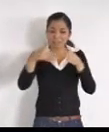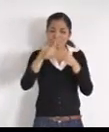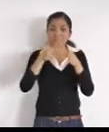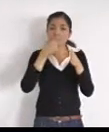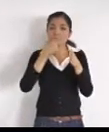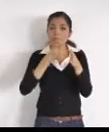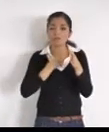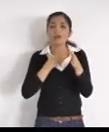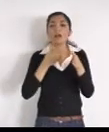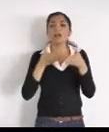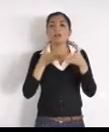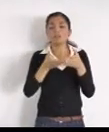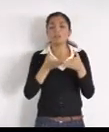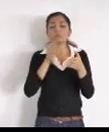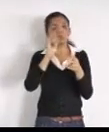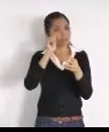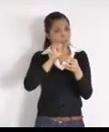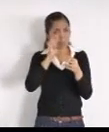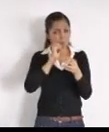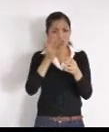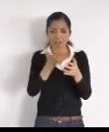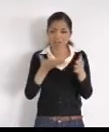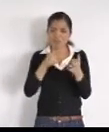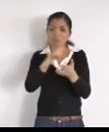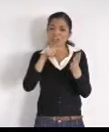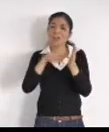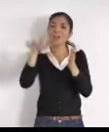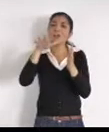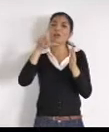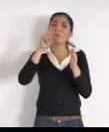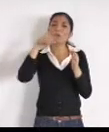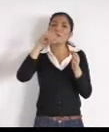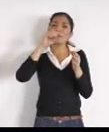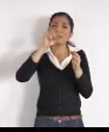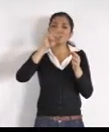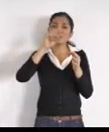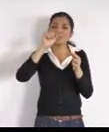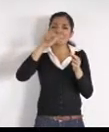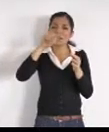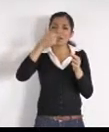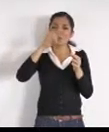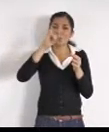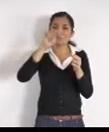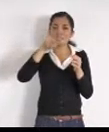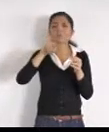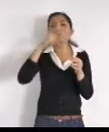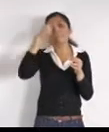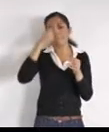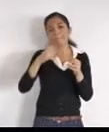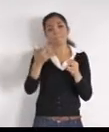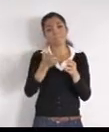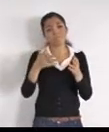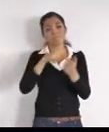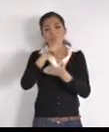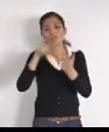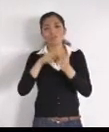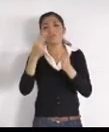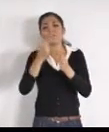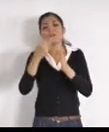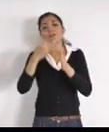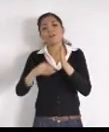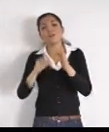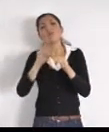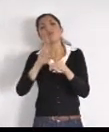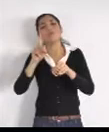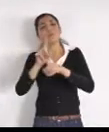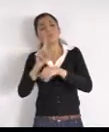todo lo que apuntamos, en la intervención integral, para dejar resueltos, todos los problemas, el problema de Lomas de San Agustín, es que, la red de agua, es muy vieja, y